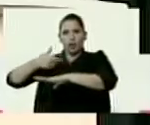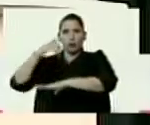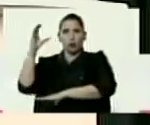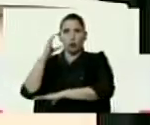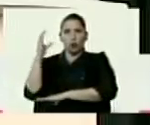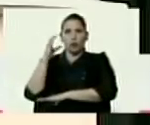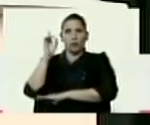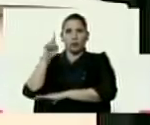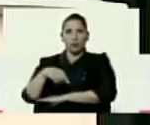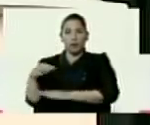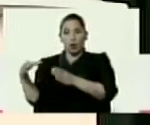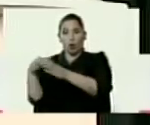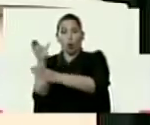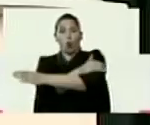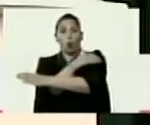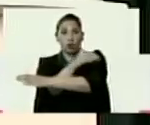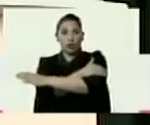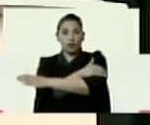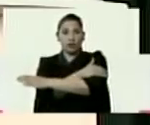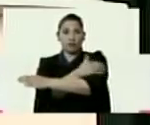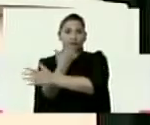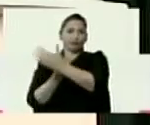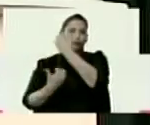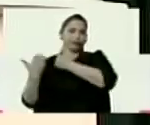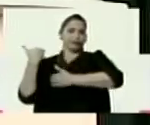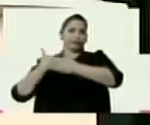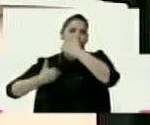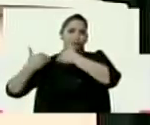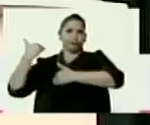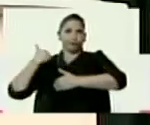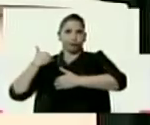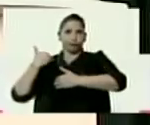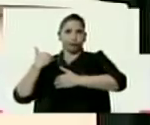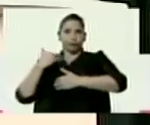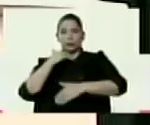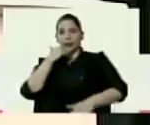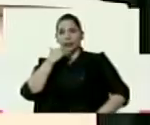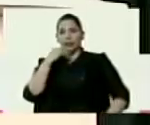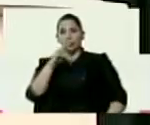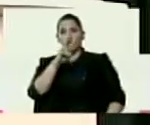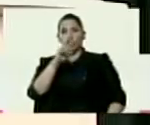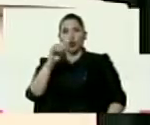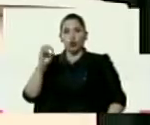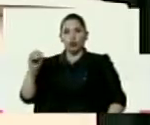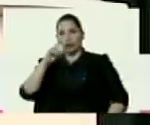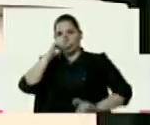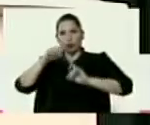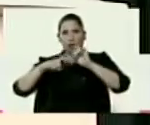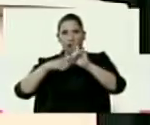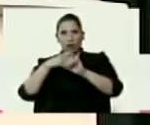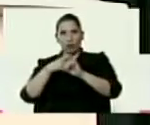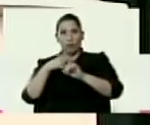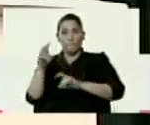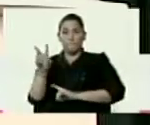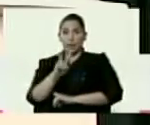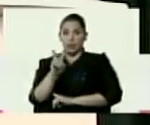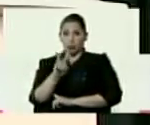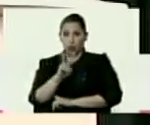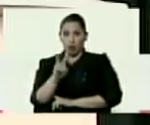de sus oligarquías desde hace ya casi 200 años. Venezuela